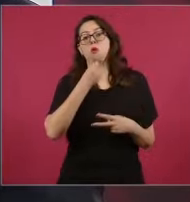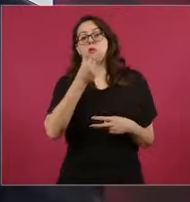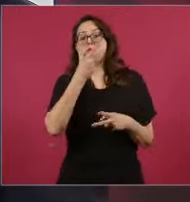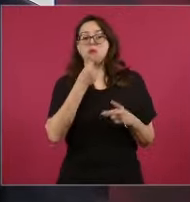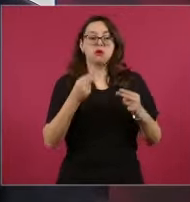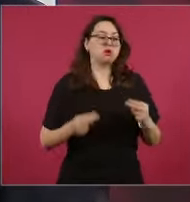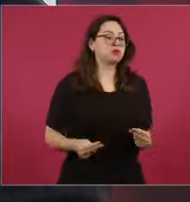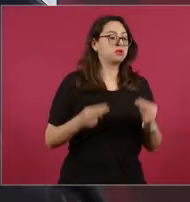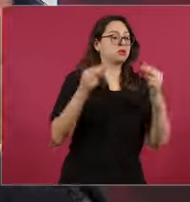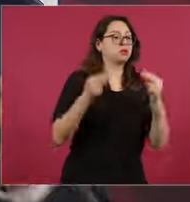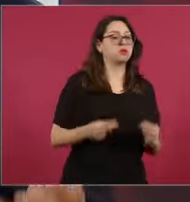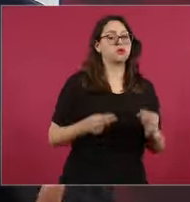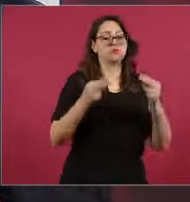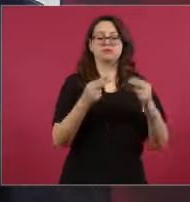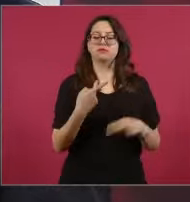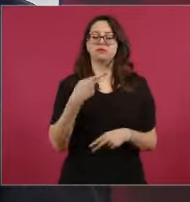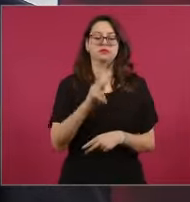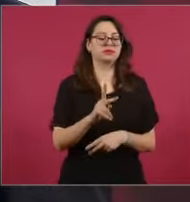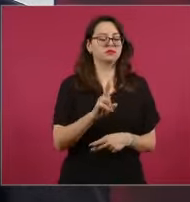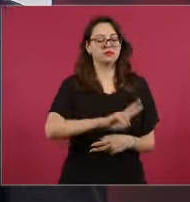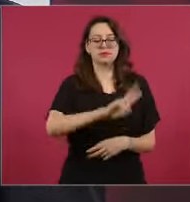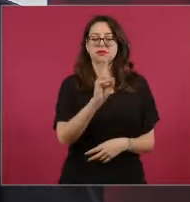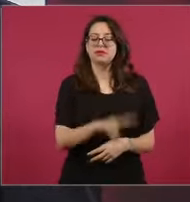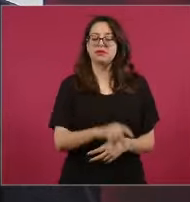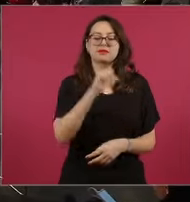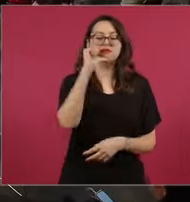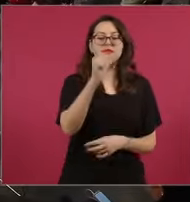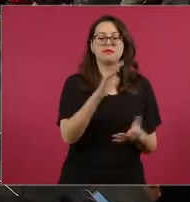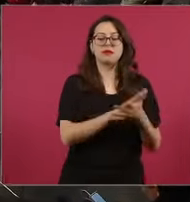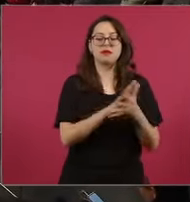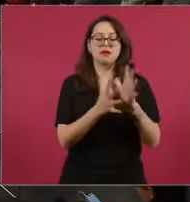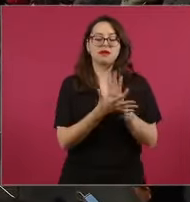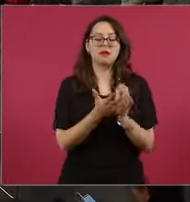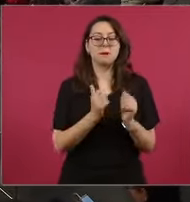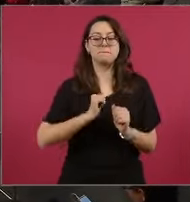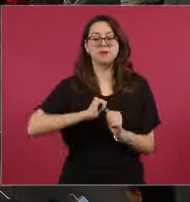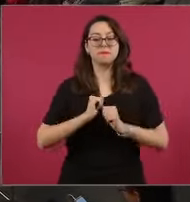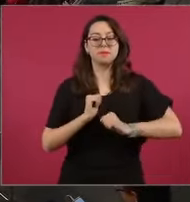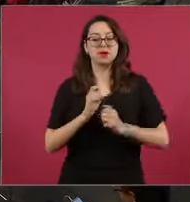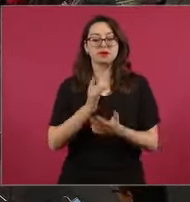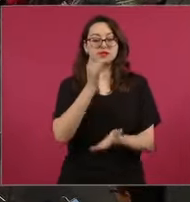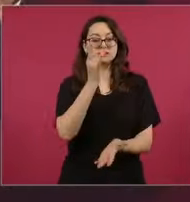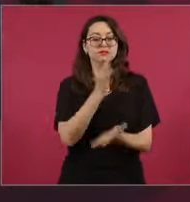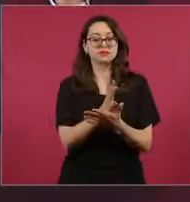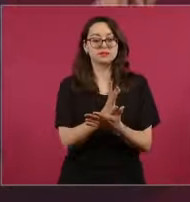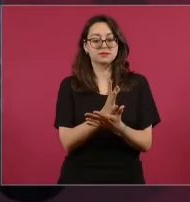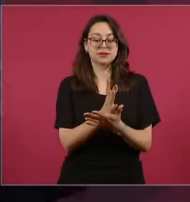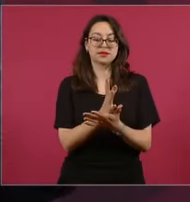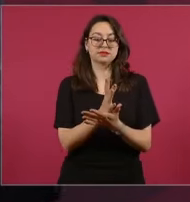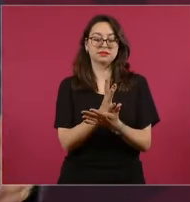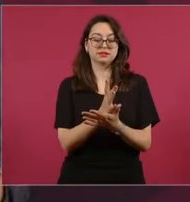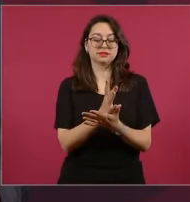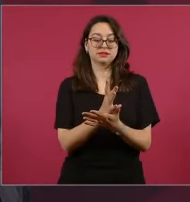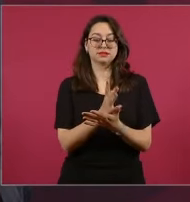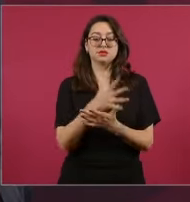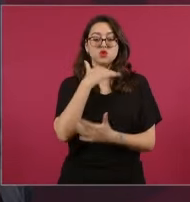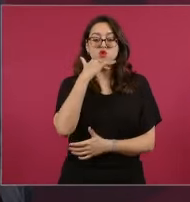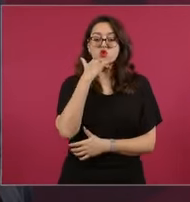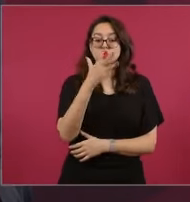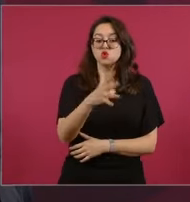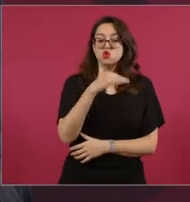negocios, y eran traficantes de influencia y muy